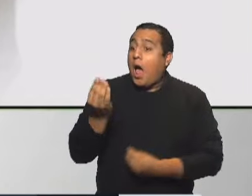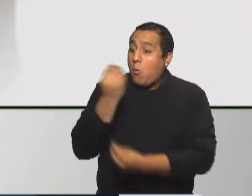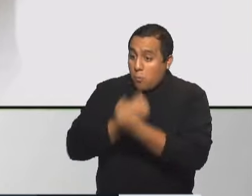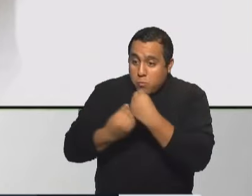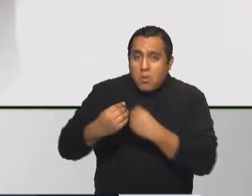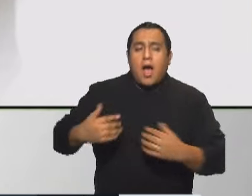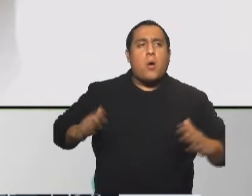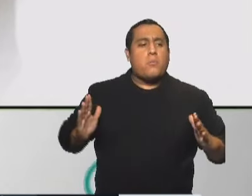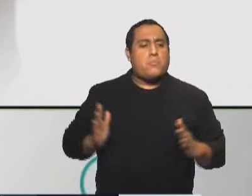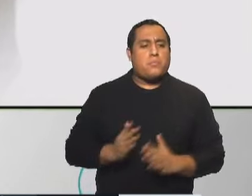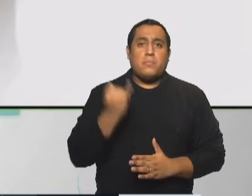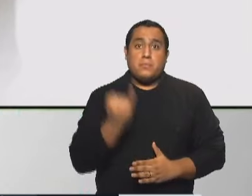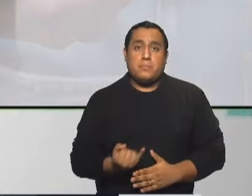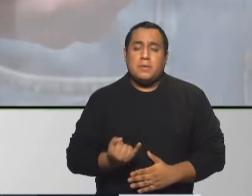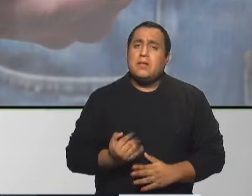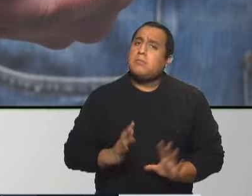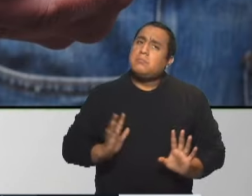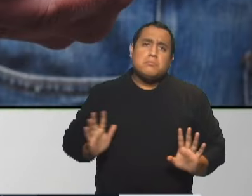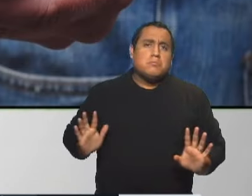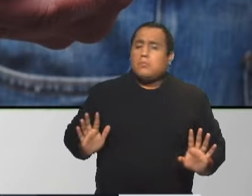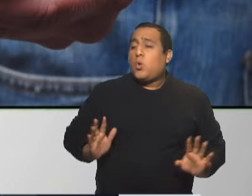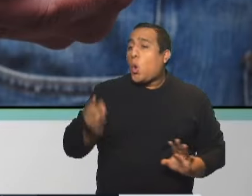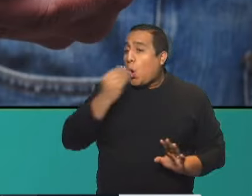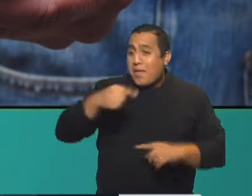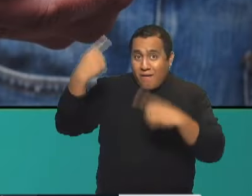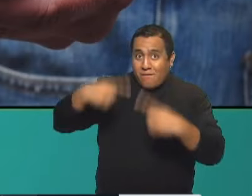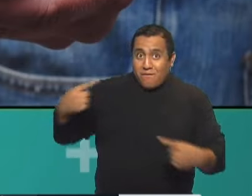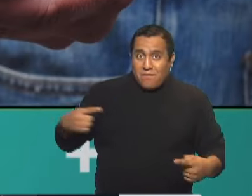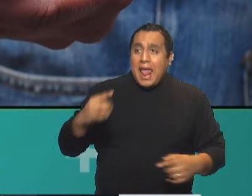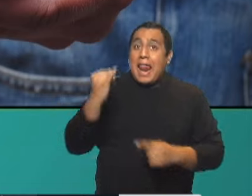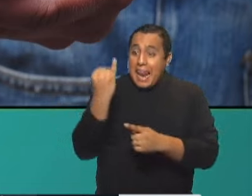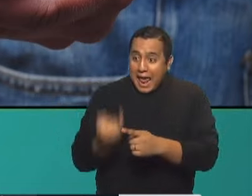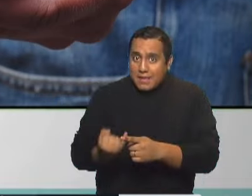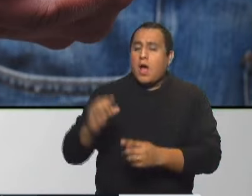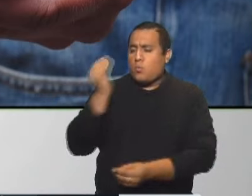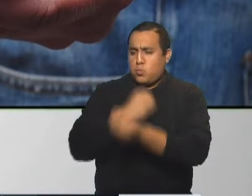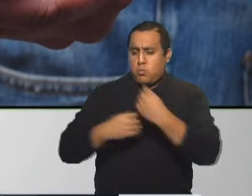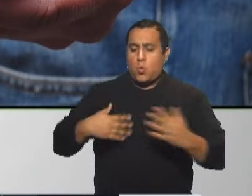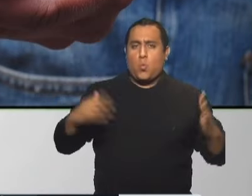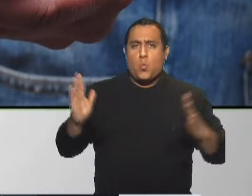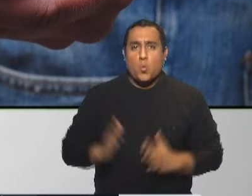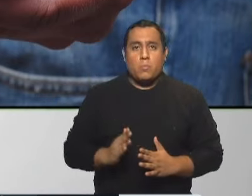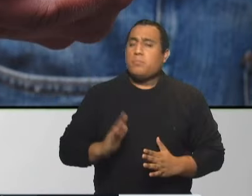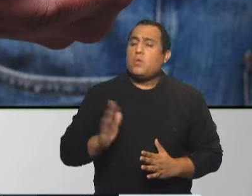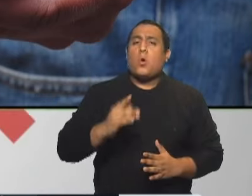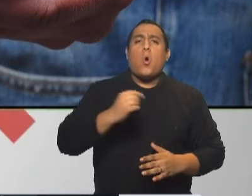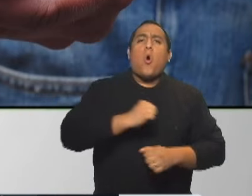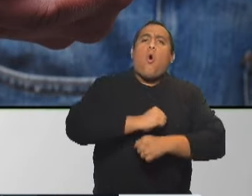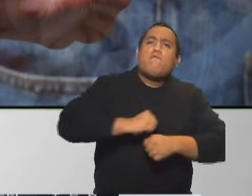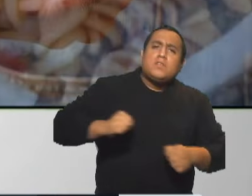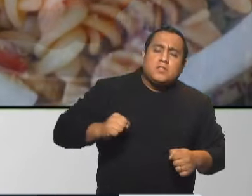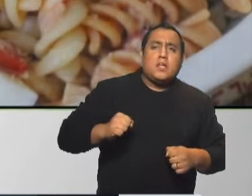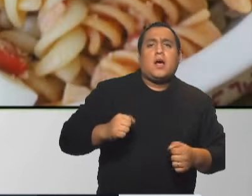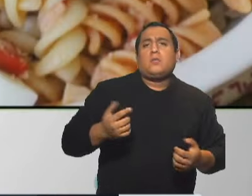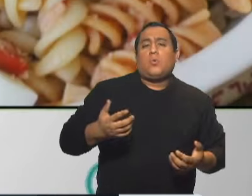o no porque consumamos muchos alimentos light vamos a adelgazar. El tratamiento de la obesidad y el sobrepeso va por otro